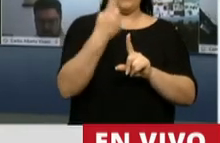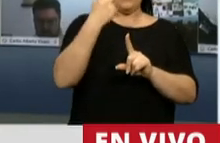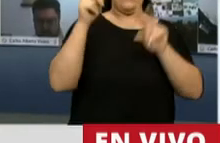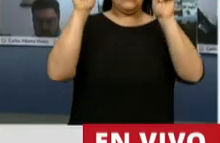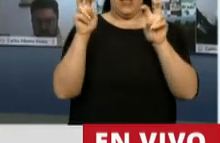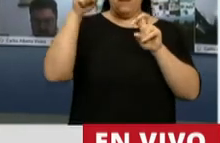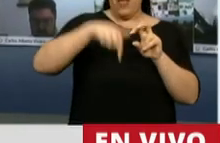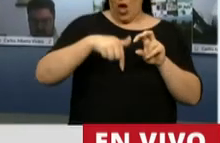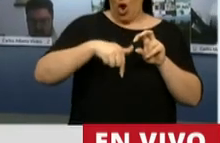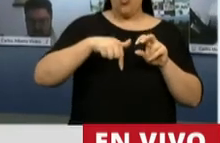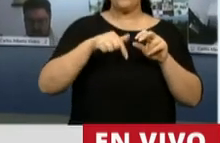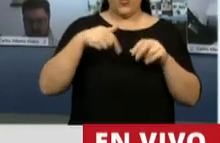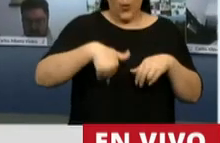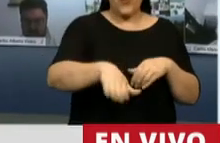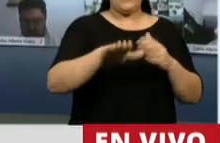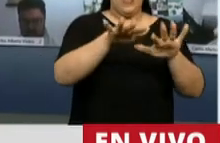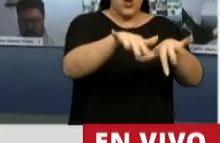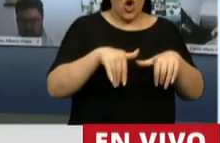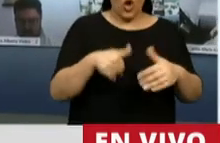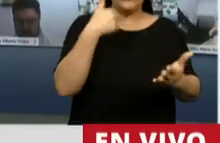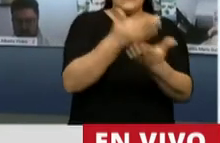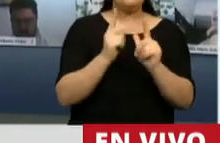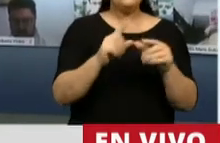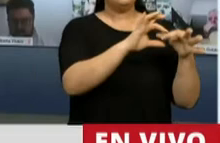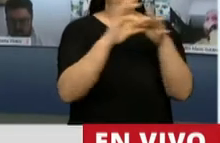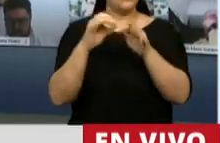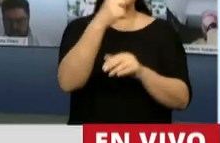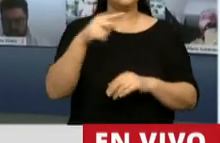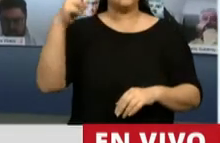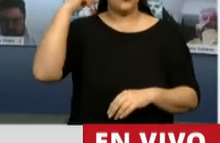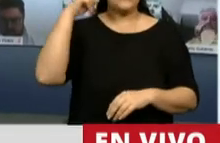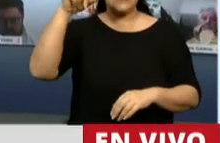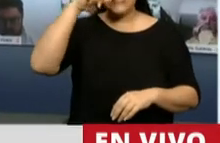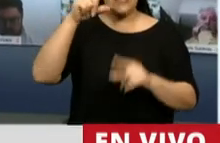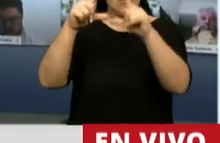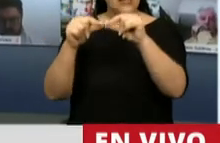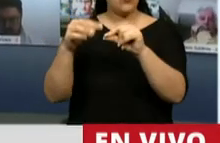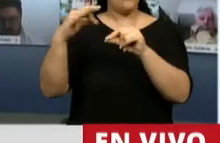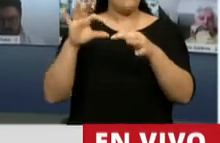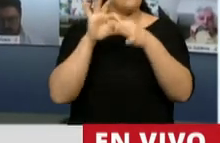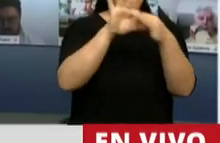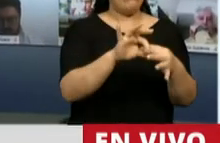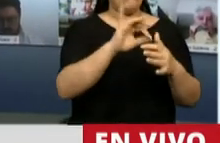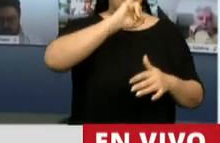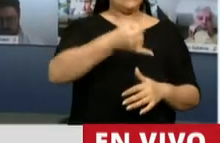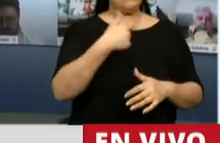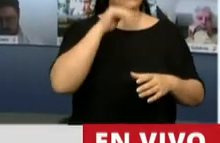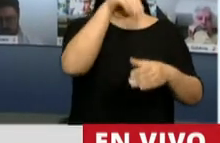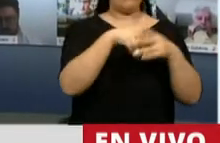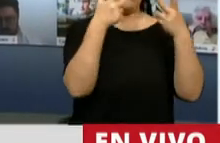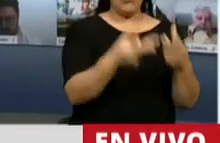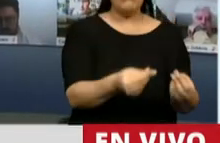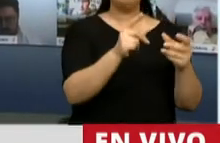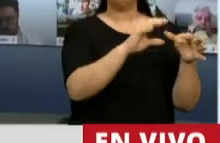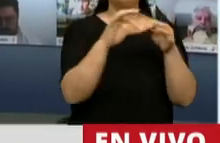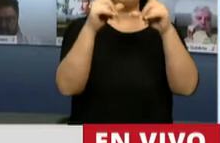presentar la nota correspondiente en virtud del artículo 197 para que se consigne ese voto negativo por el artículo